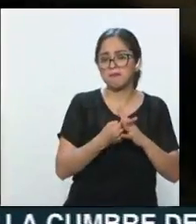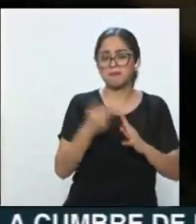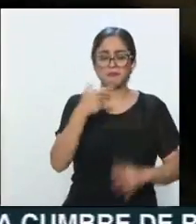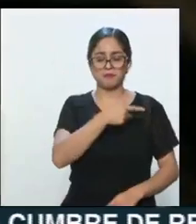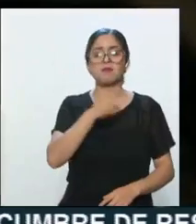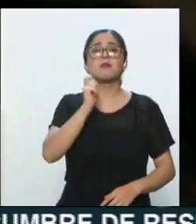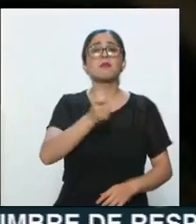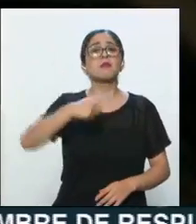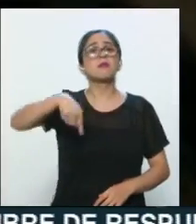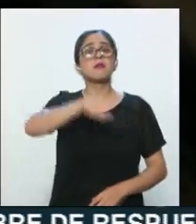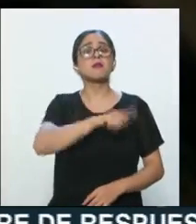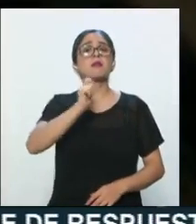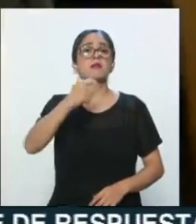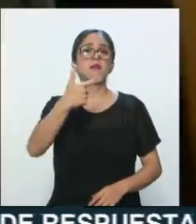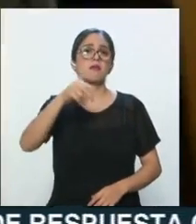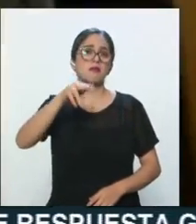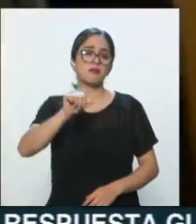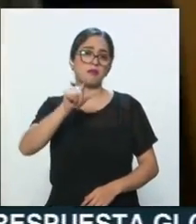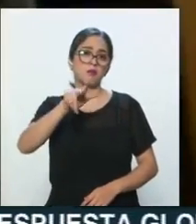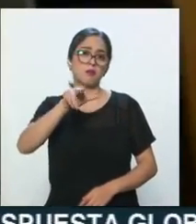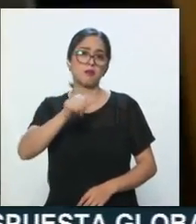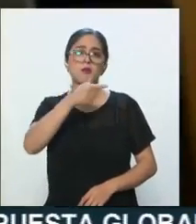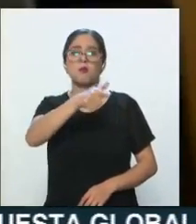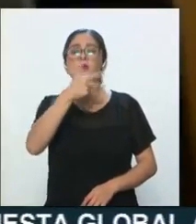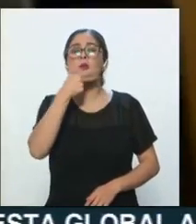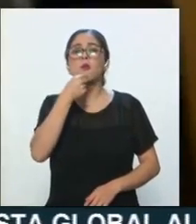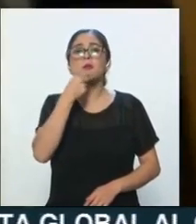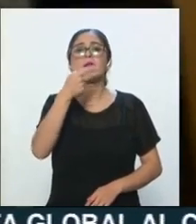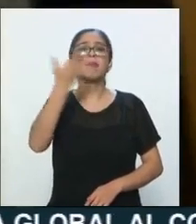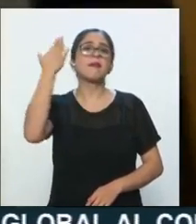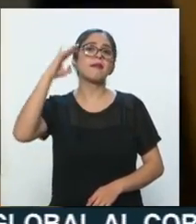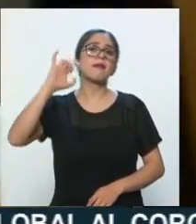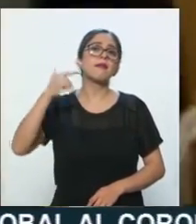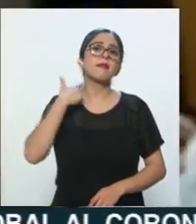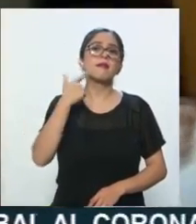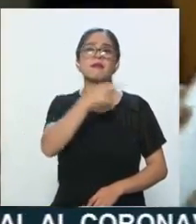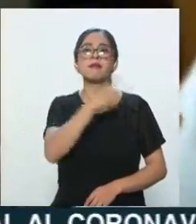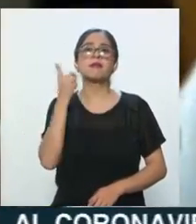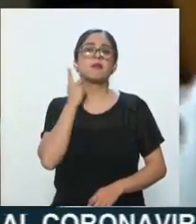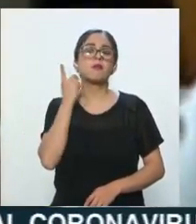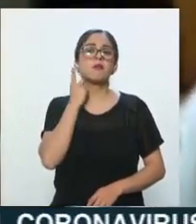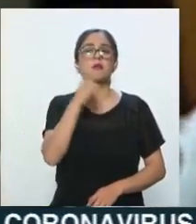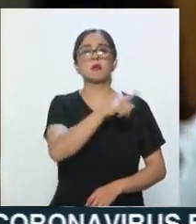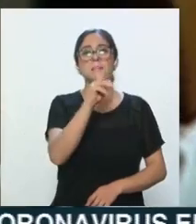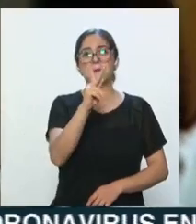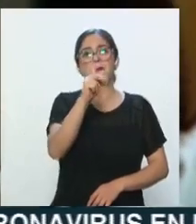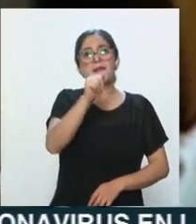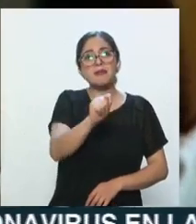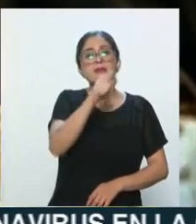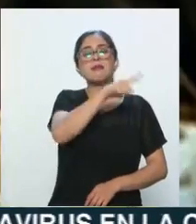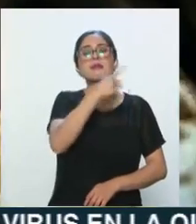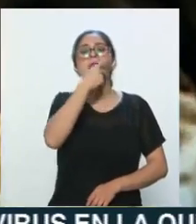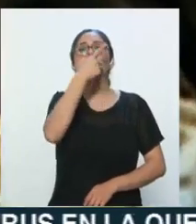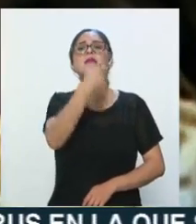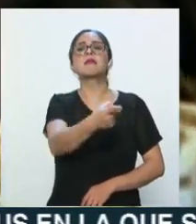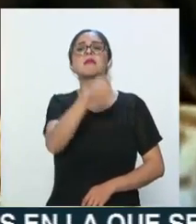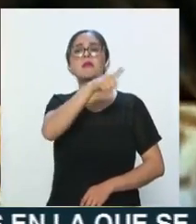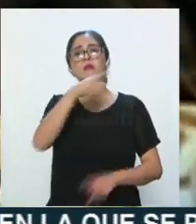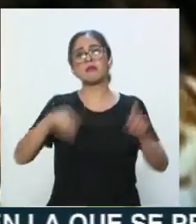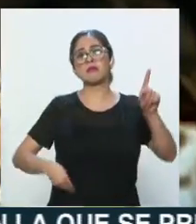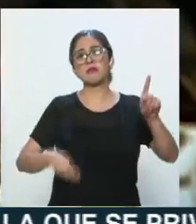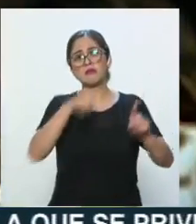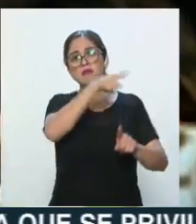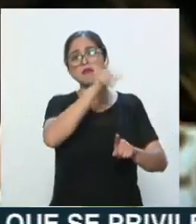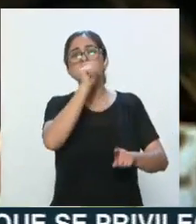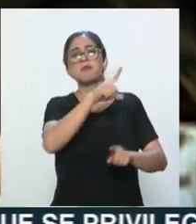Durante la gestión de García Luna, Gerardo Fernández Noroña, entonces diputado federal por el Partido del Trabajo, increpó al secretario y lo acusó de ser